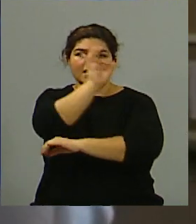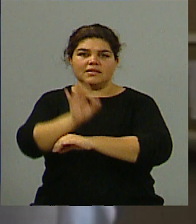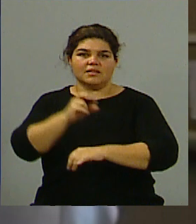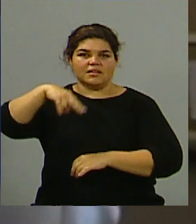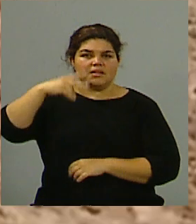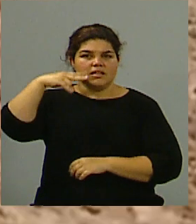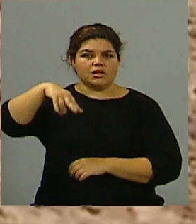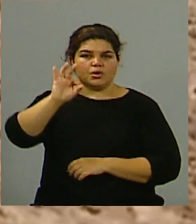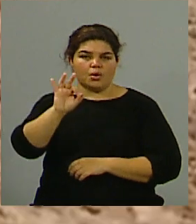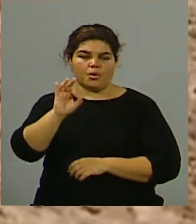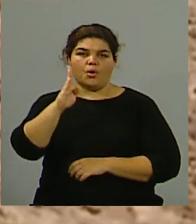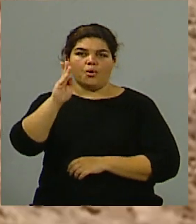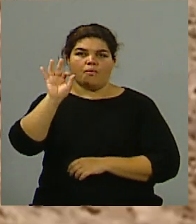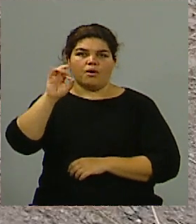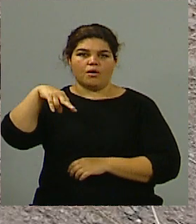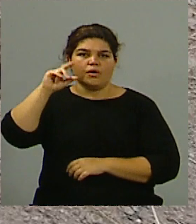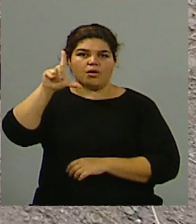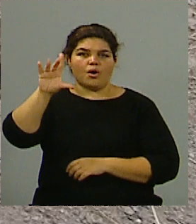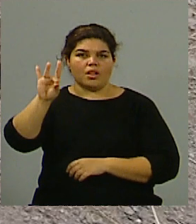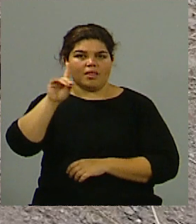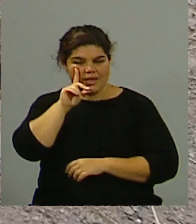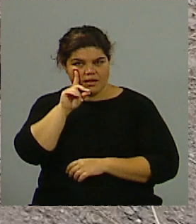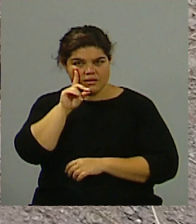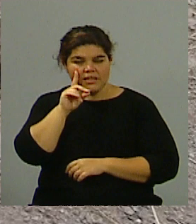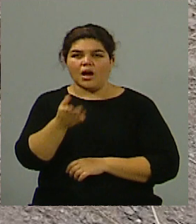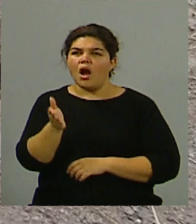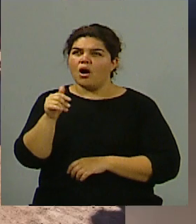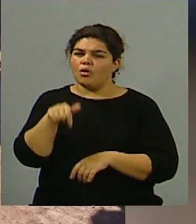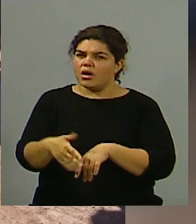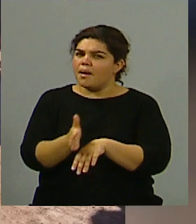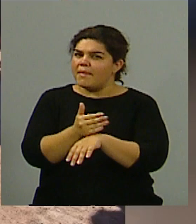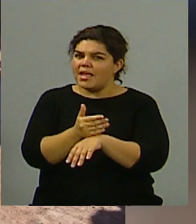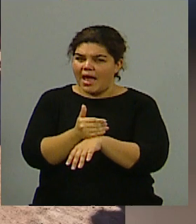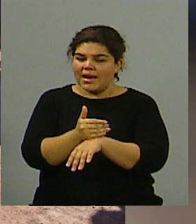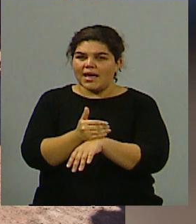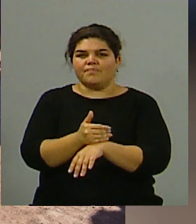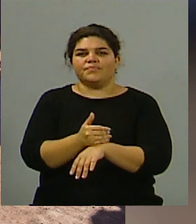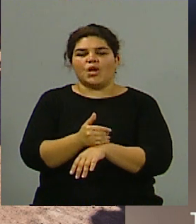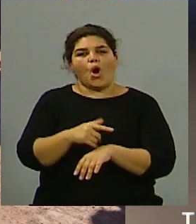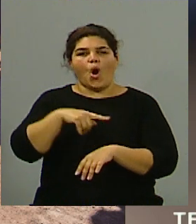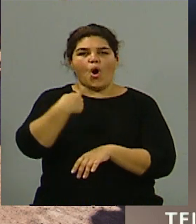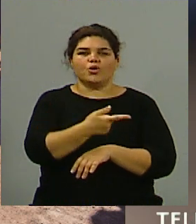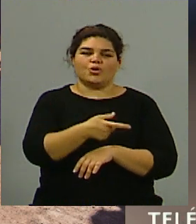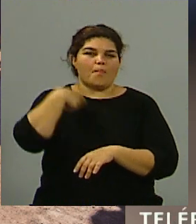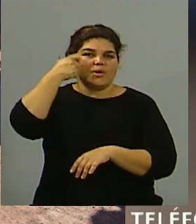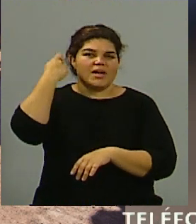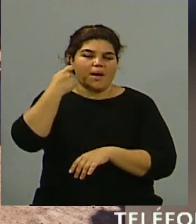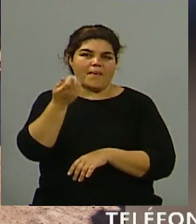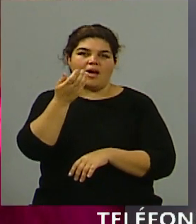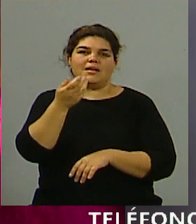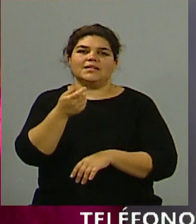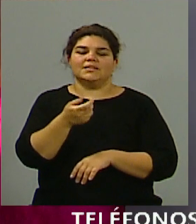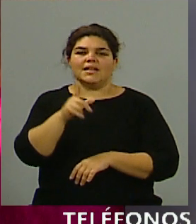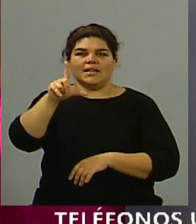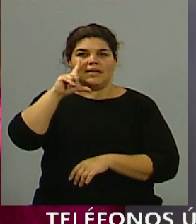Bonoldi, que Nino Bonoldi estuvo esta mañana con nuestros compañeros de Like a las 10, en donde ellos le